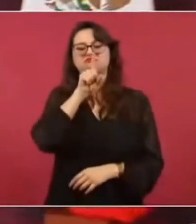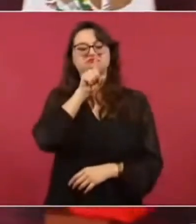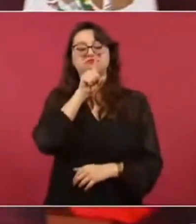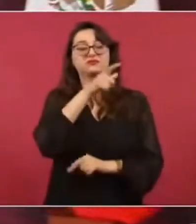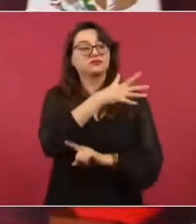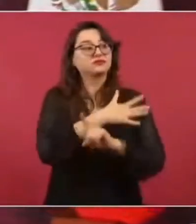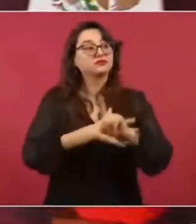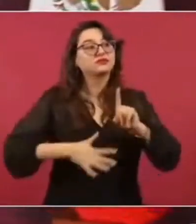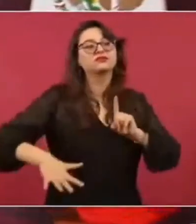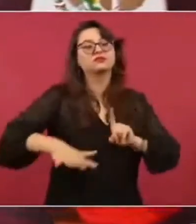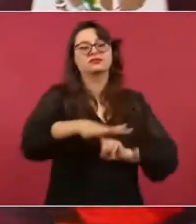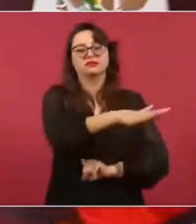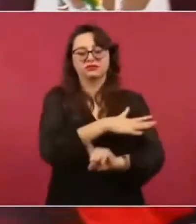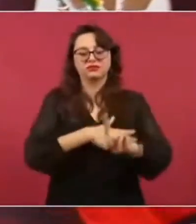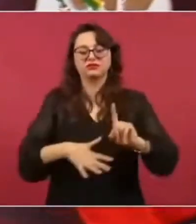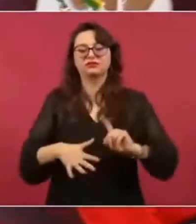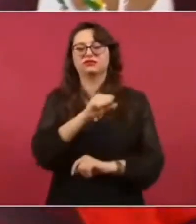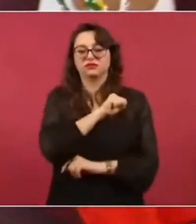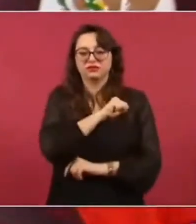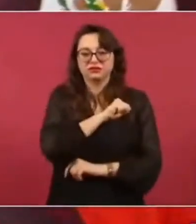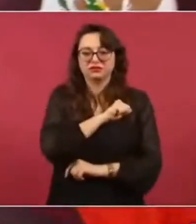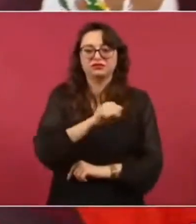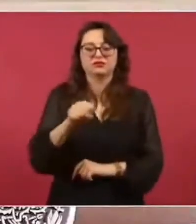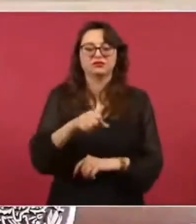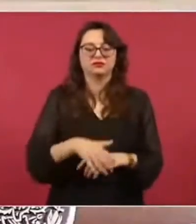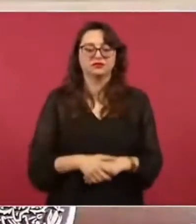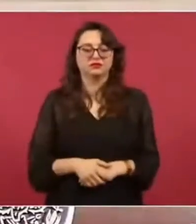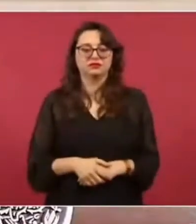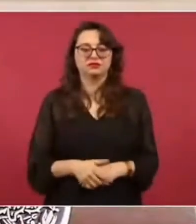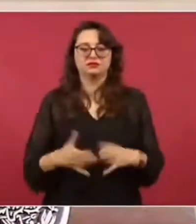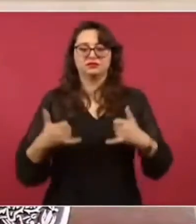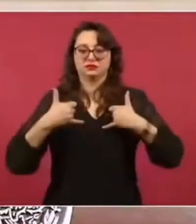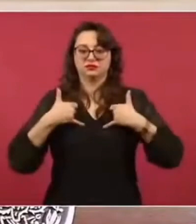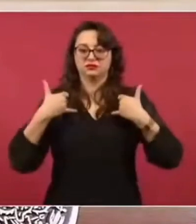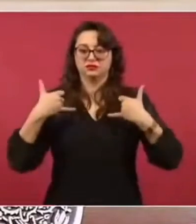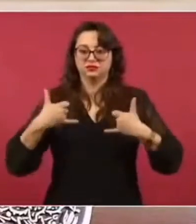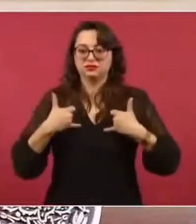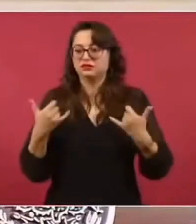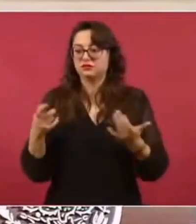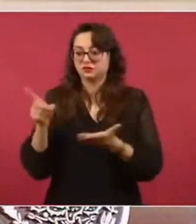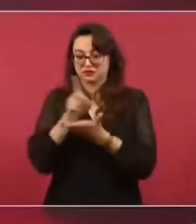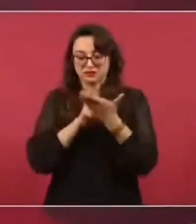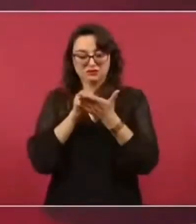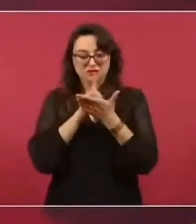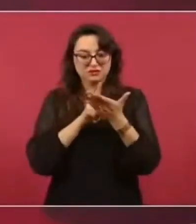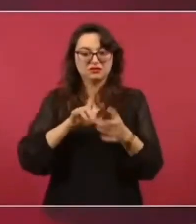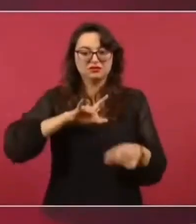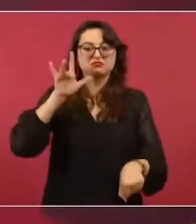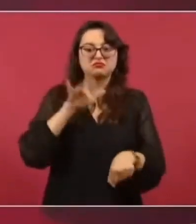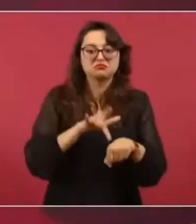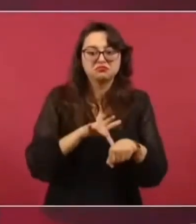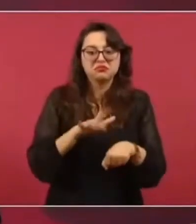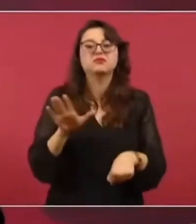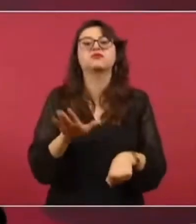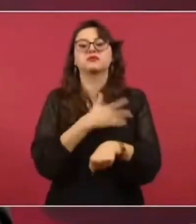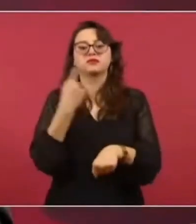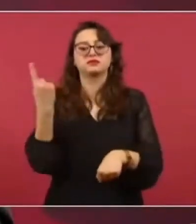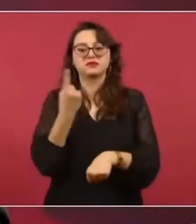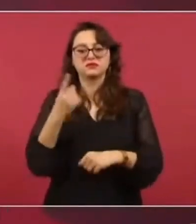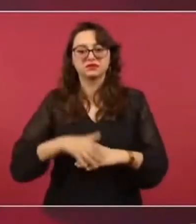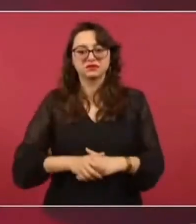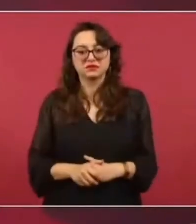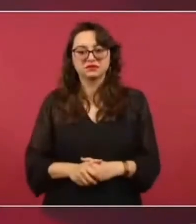conductas antisociales. Los jóvenes, si se están drogando, es porque tienen una